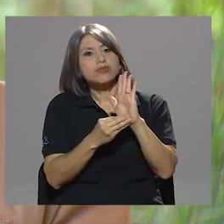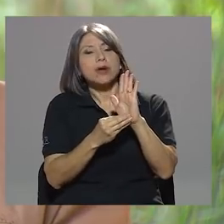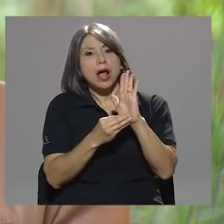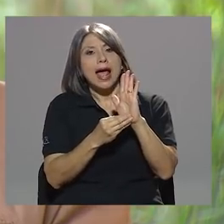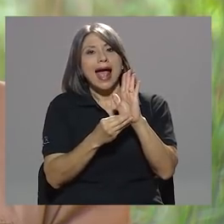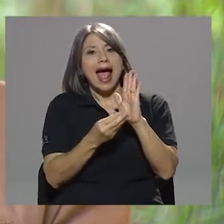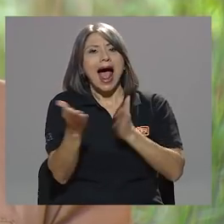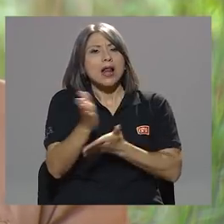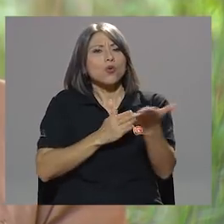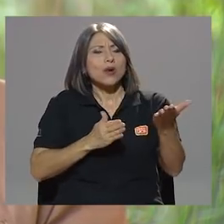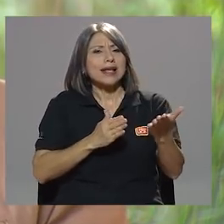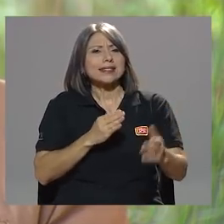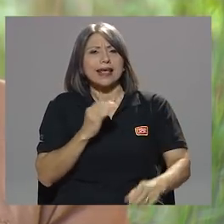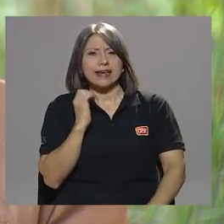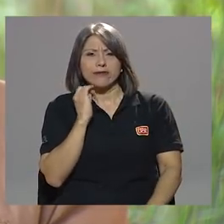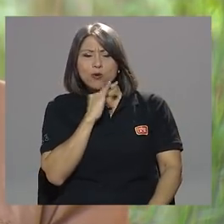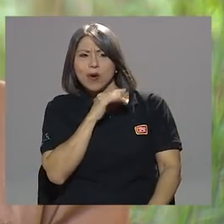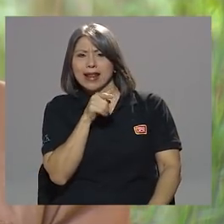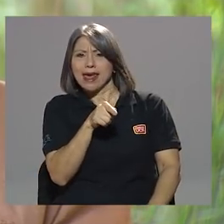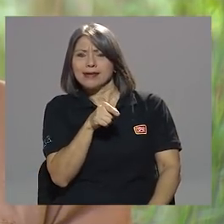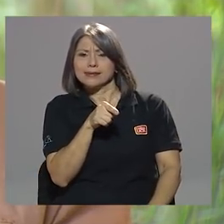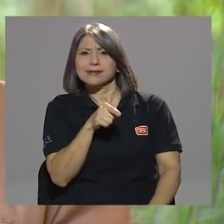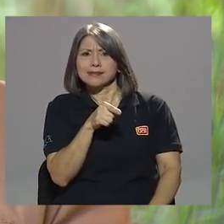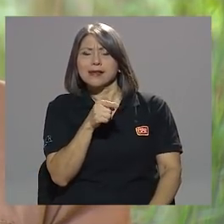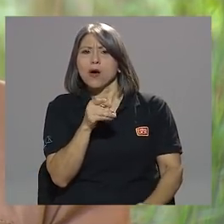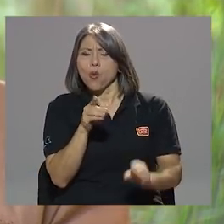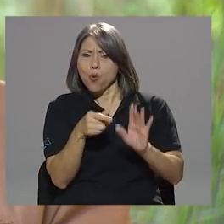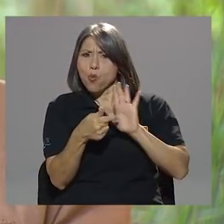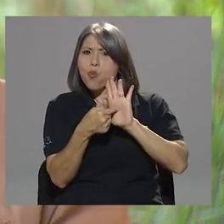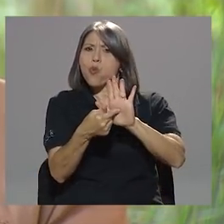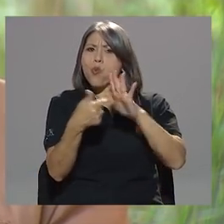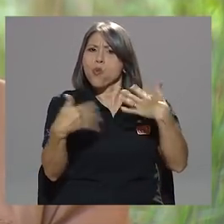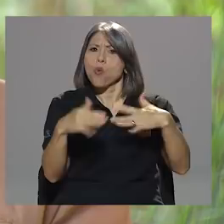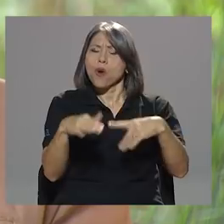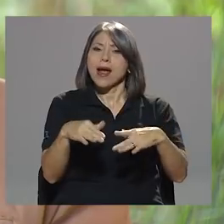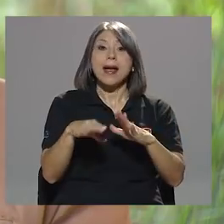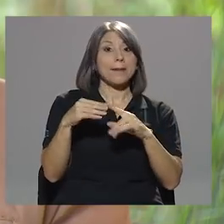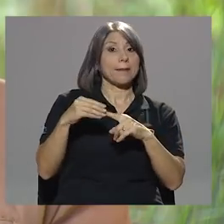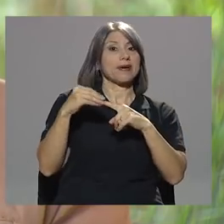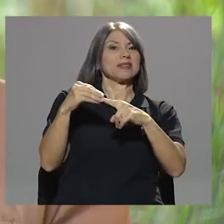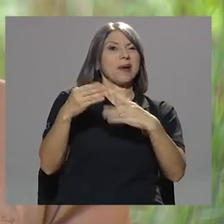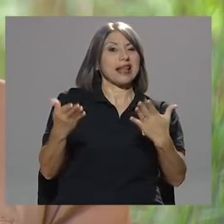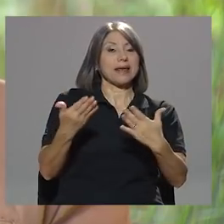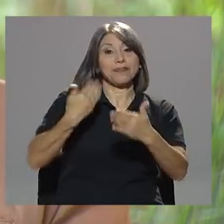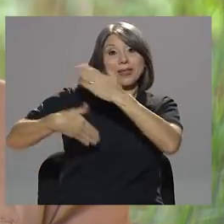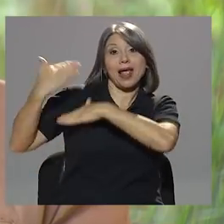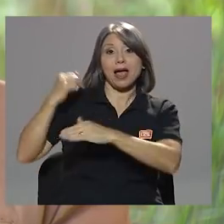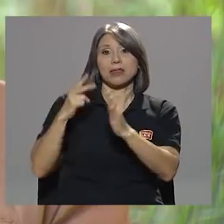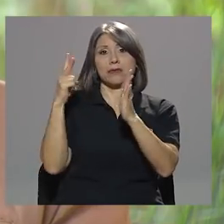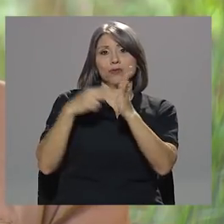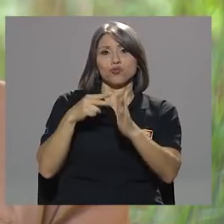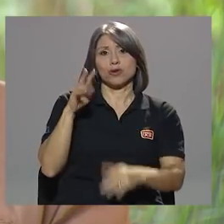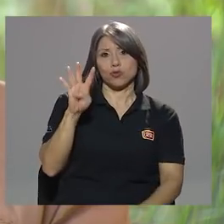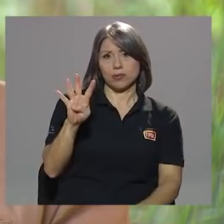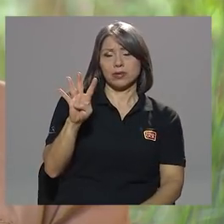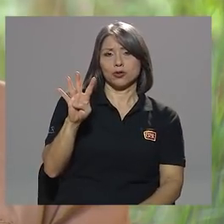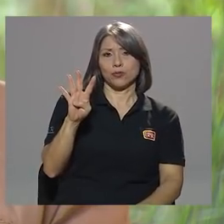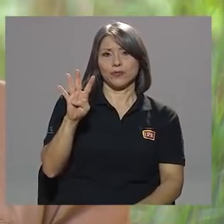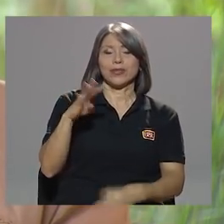irregularidades muy evidentes. Por ejemplo, la principal, cuando se elaboró en el año 2004,